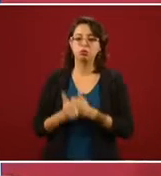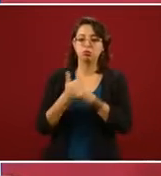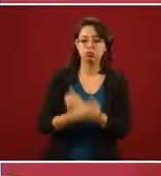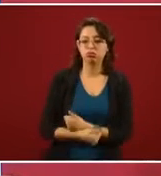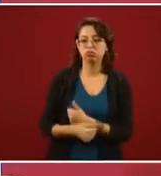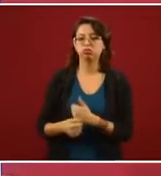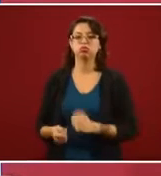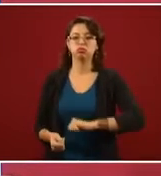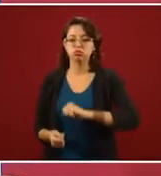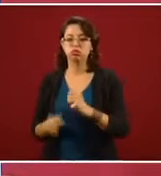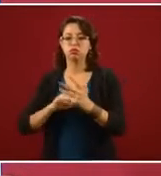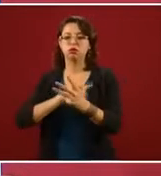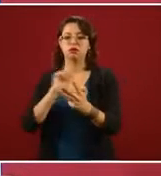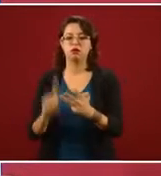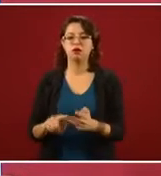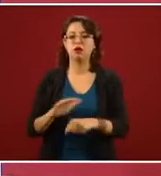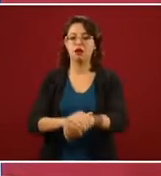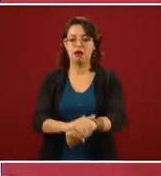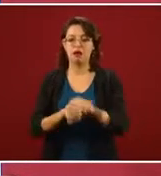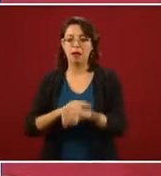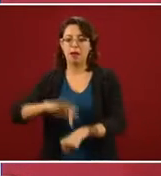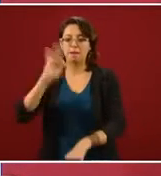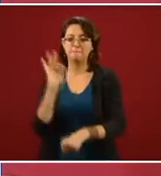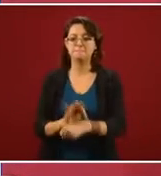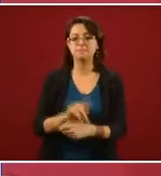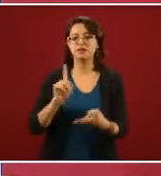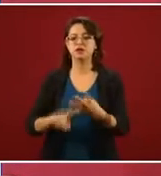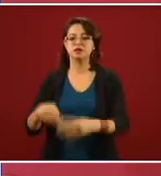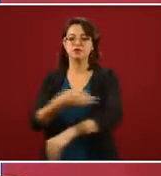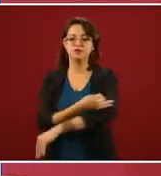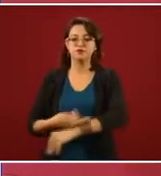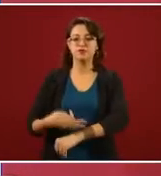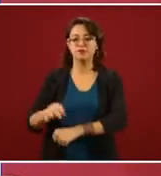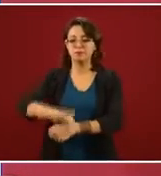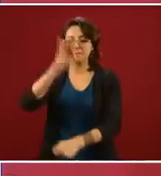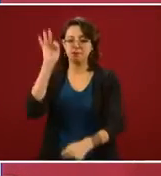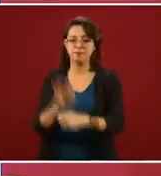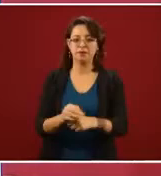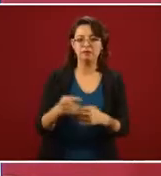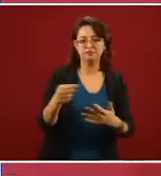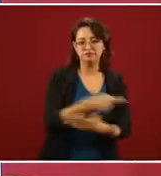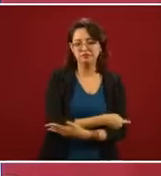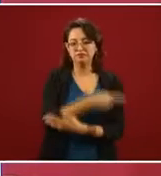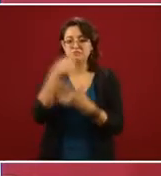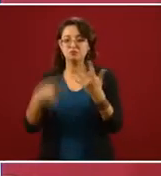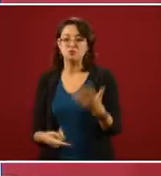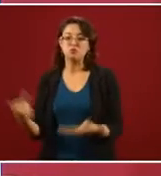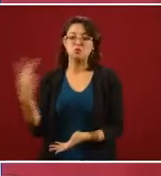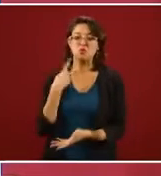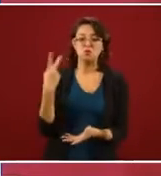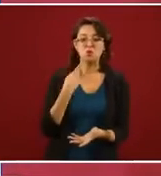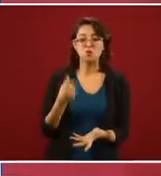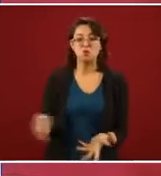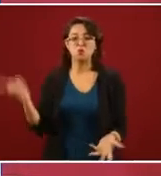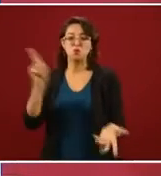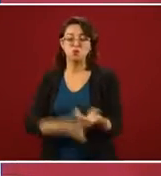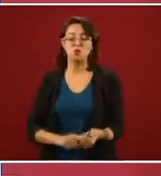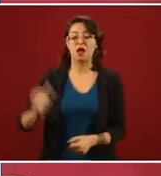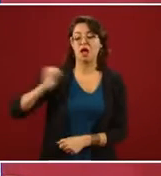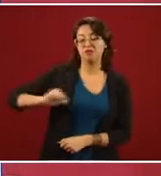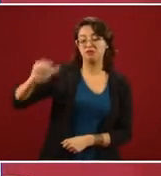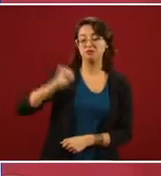amiguismo, el nepotismo, ninguna de esas lacras de la política del